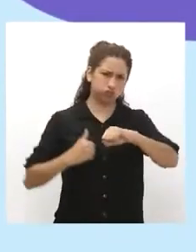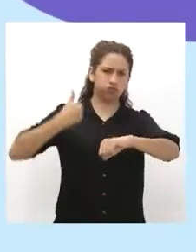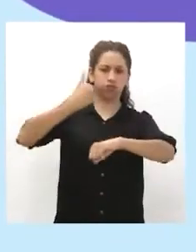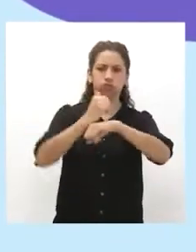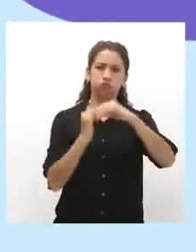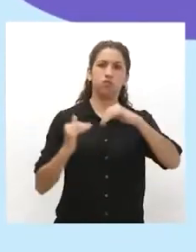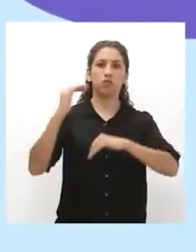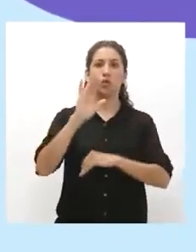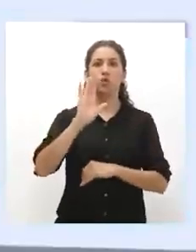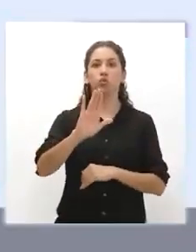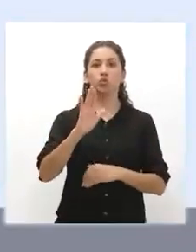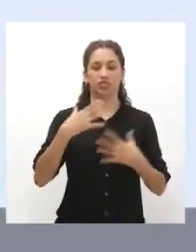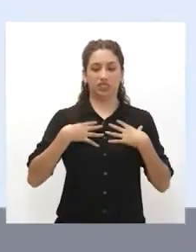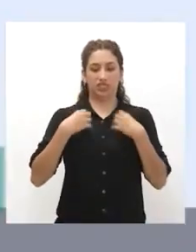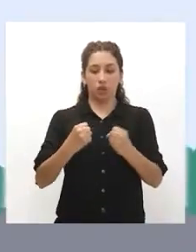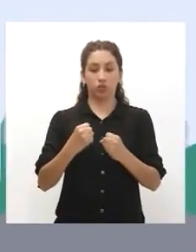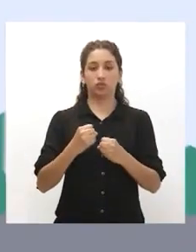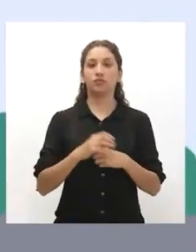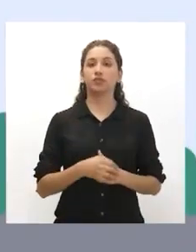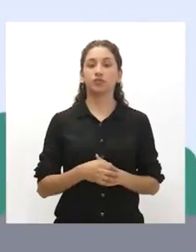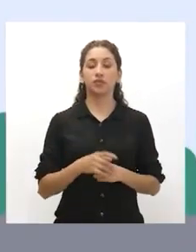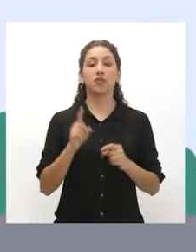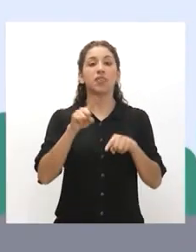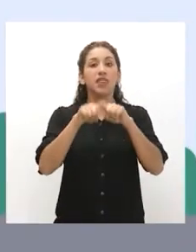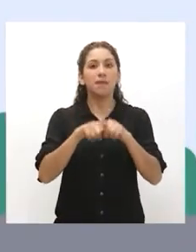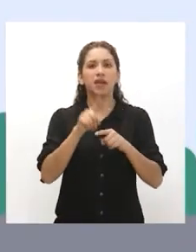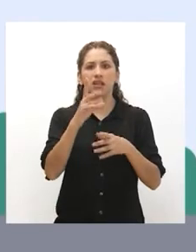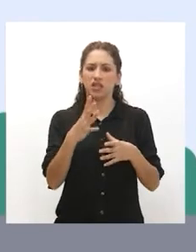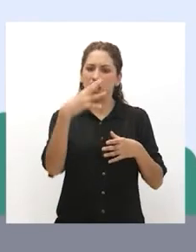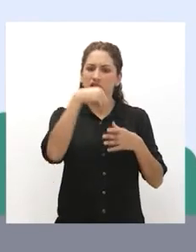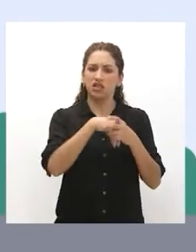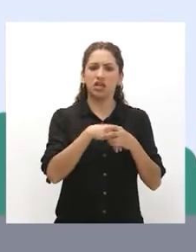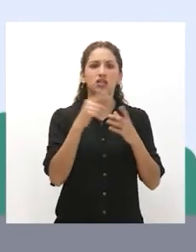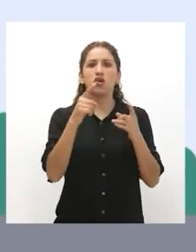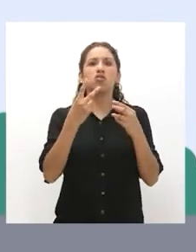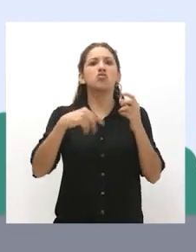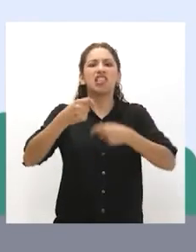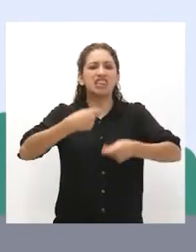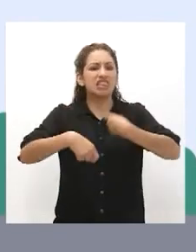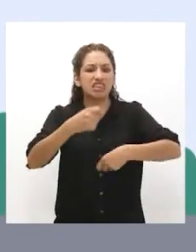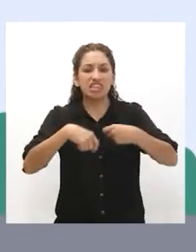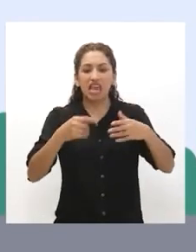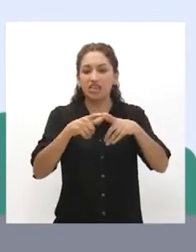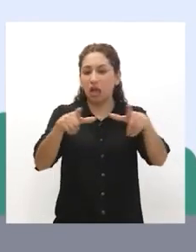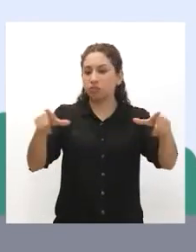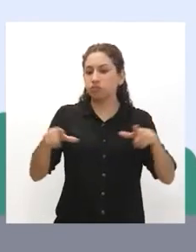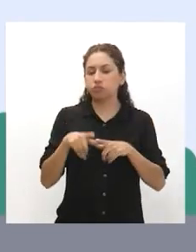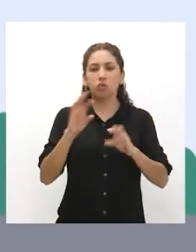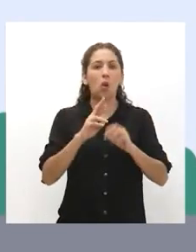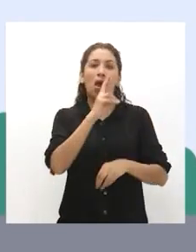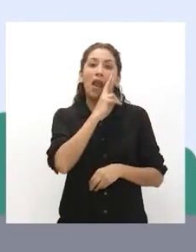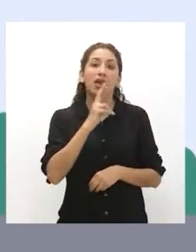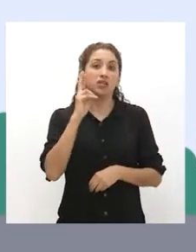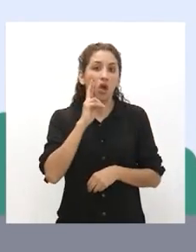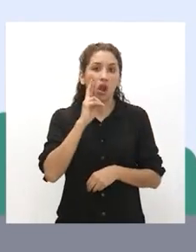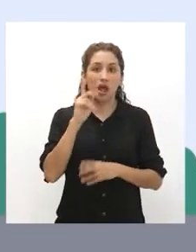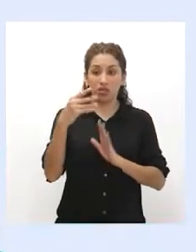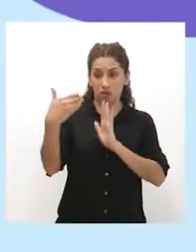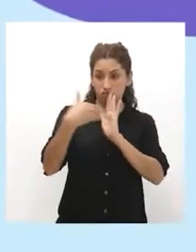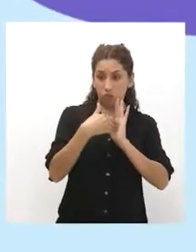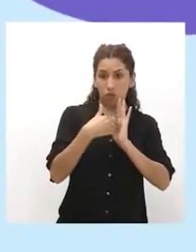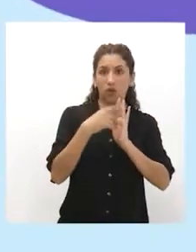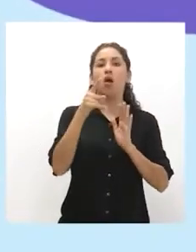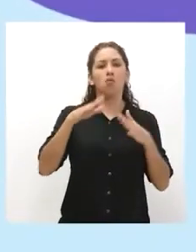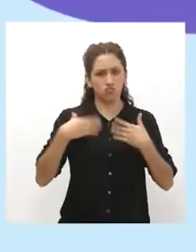Nacional, su salud. Si el acto se comete en un establecimiento de consumo abierto al público, como una bodega o un restaurante,